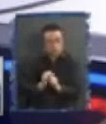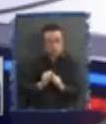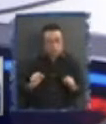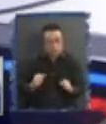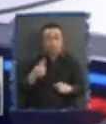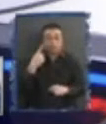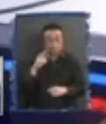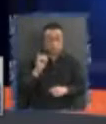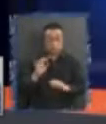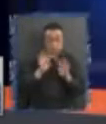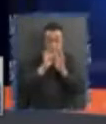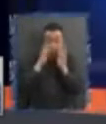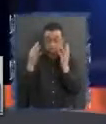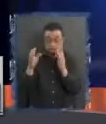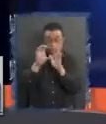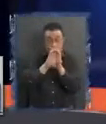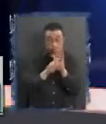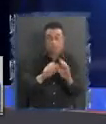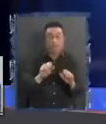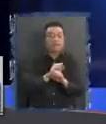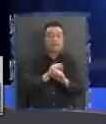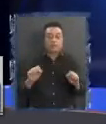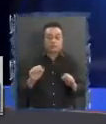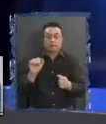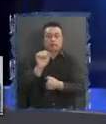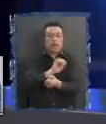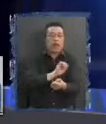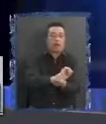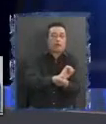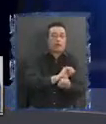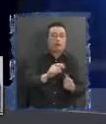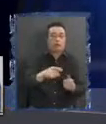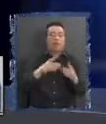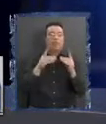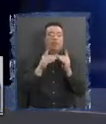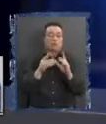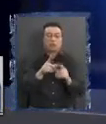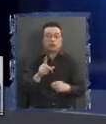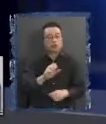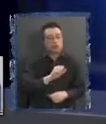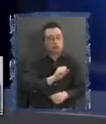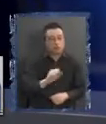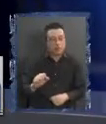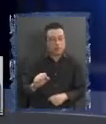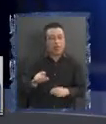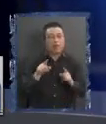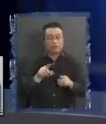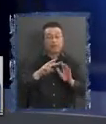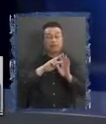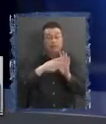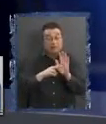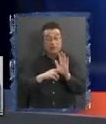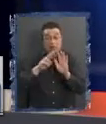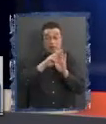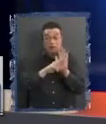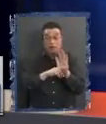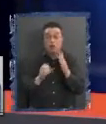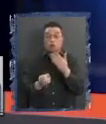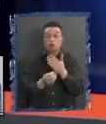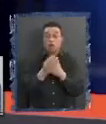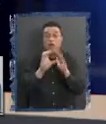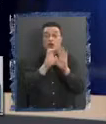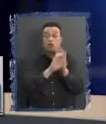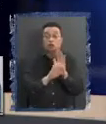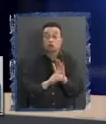Convención es que puede amarrarle las manos al poder democrático y que la regla de reforma de la eventual nueva Constitución no